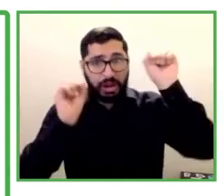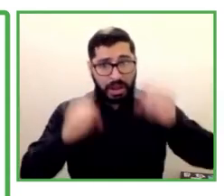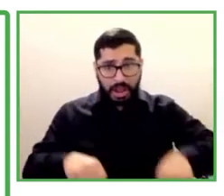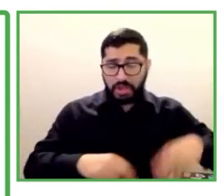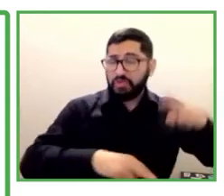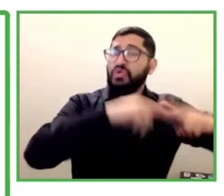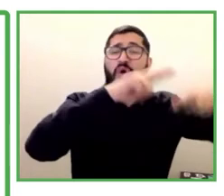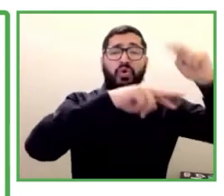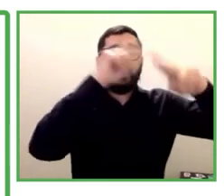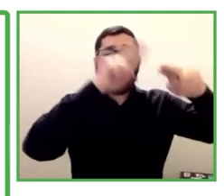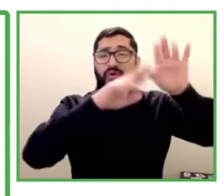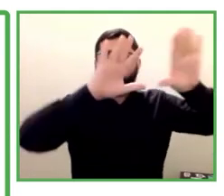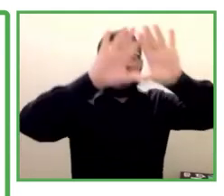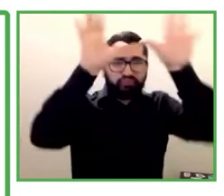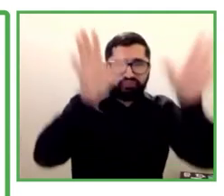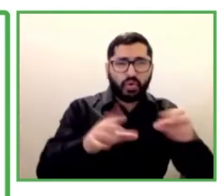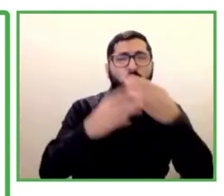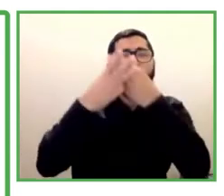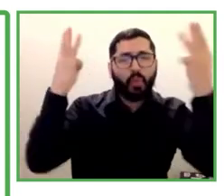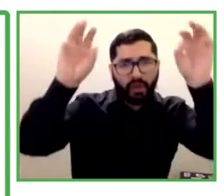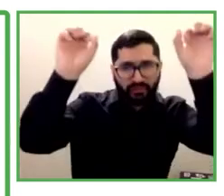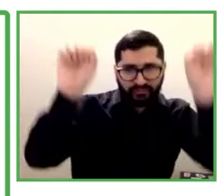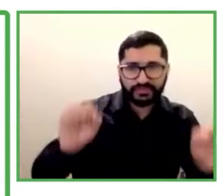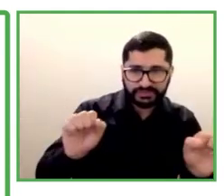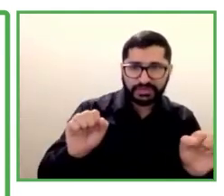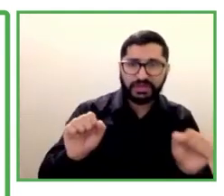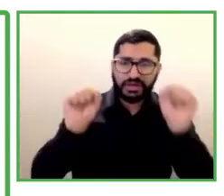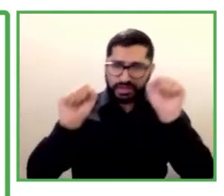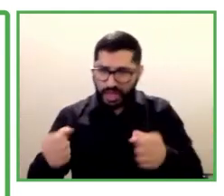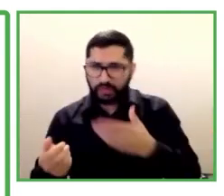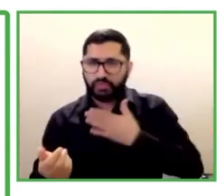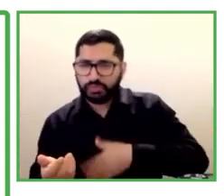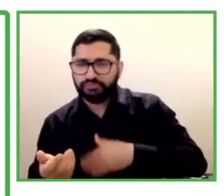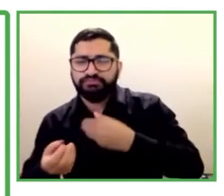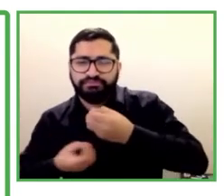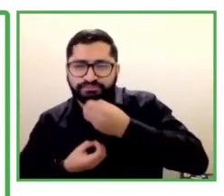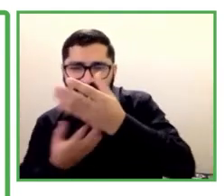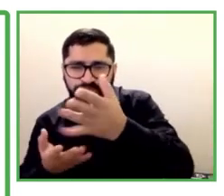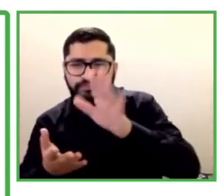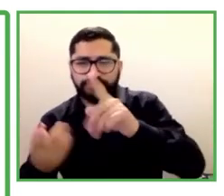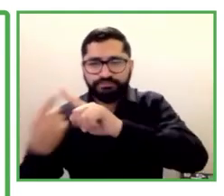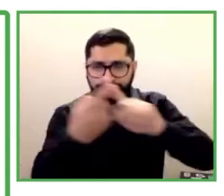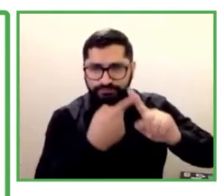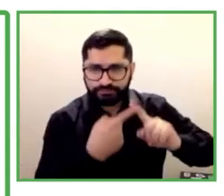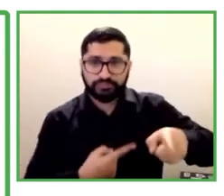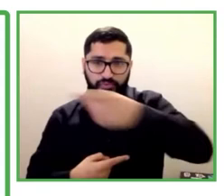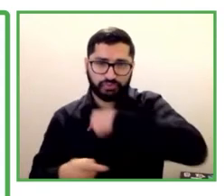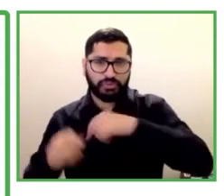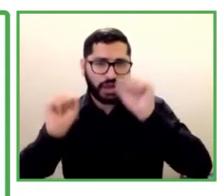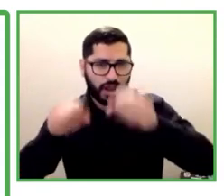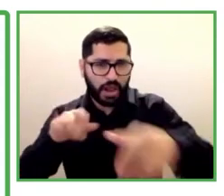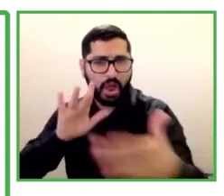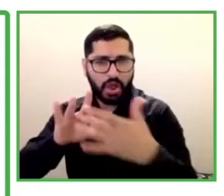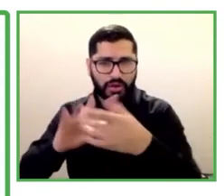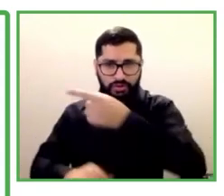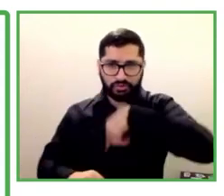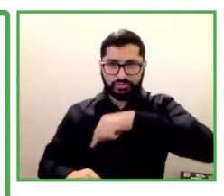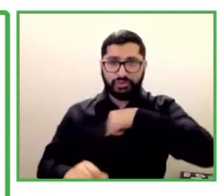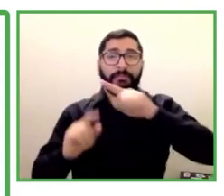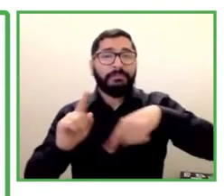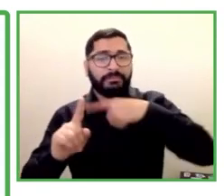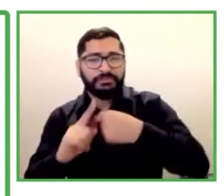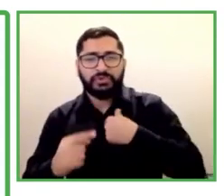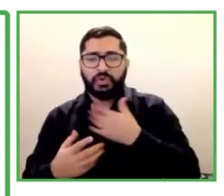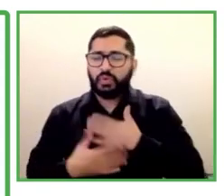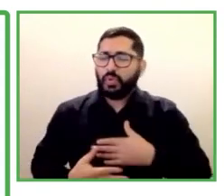queremos hablar con ustedes. Por favor, contáctense con nosotros. Además, me gustaría que vean la campaña Vemka